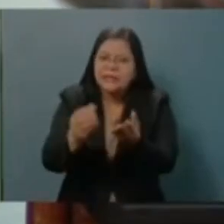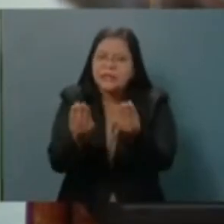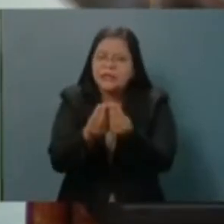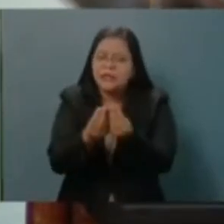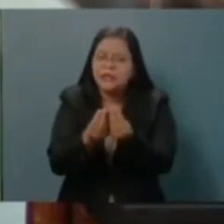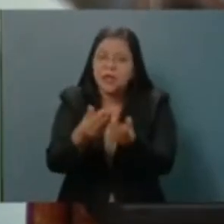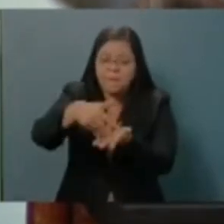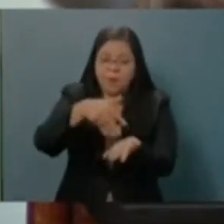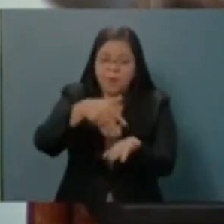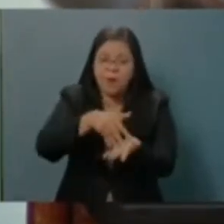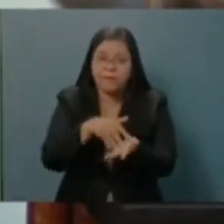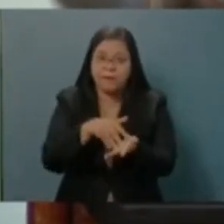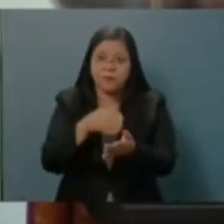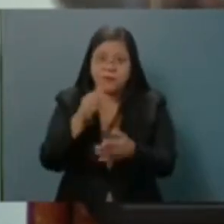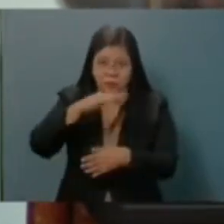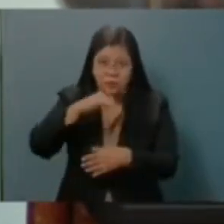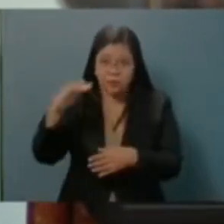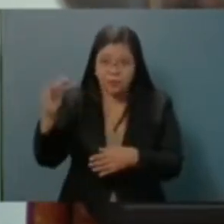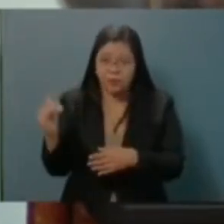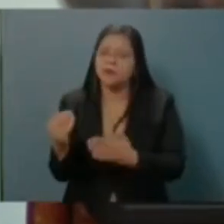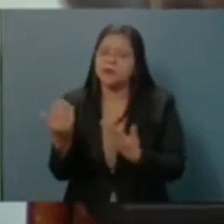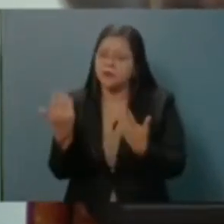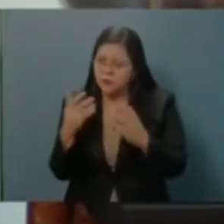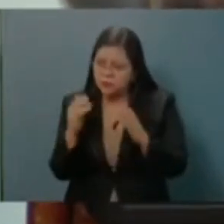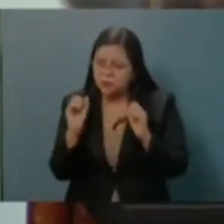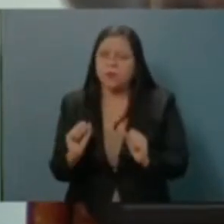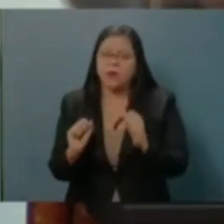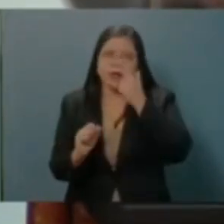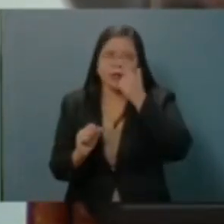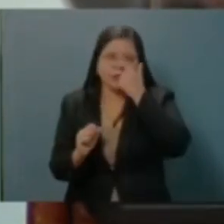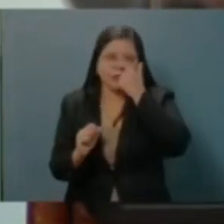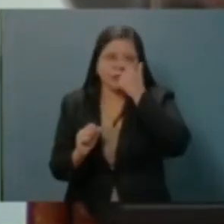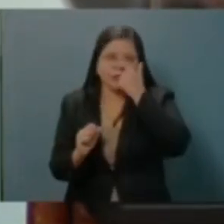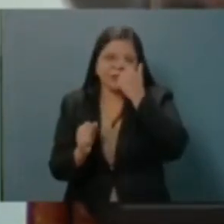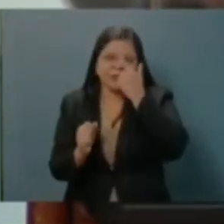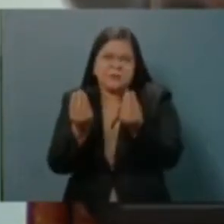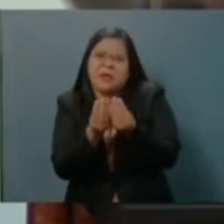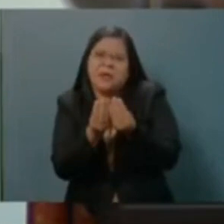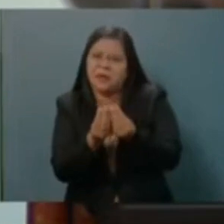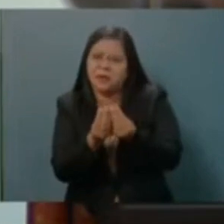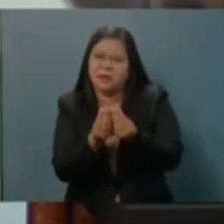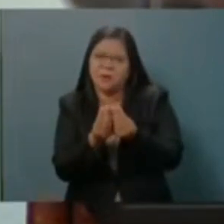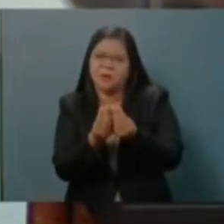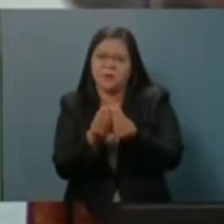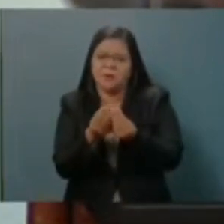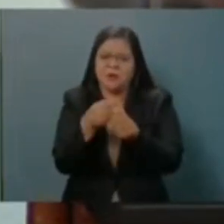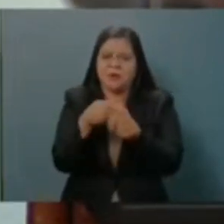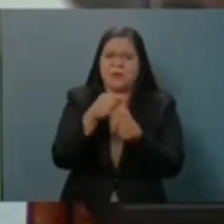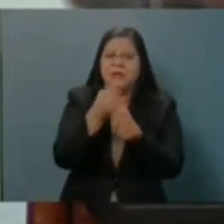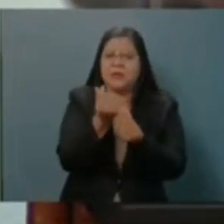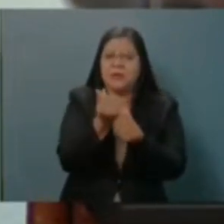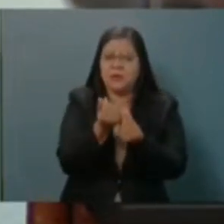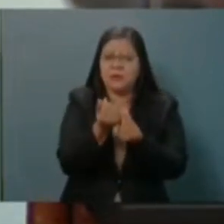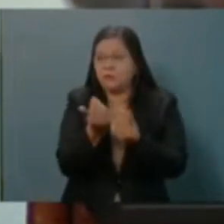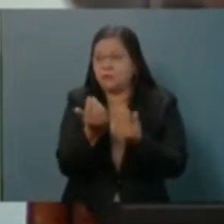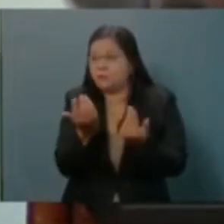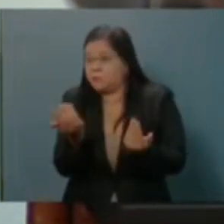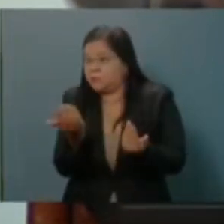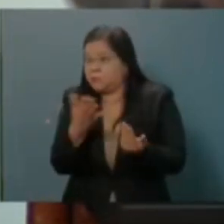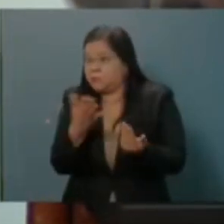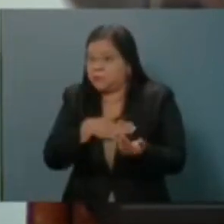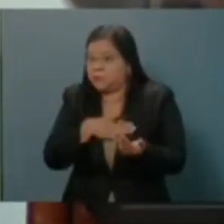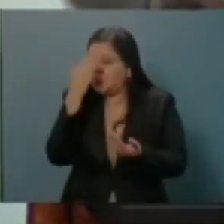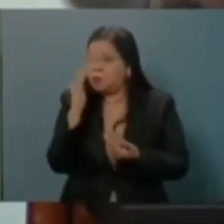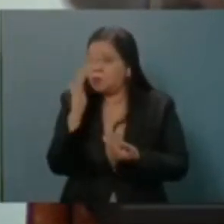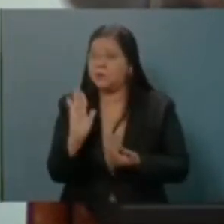los pueblos del interior del país se queden con un pequeño ingreso de FODES porque no conocemos cuál es el